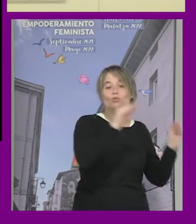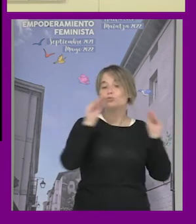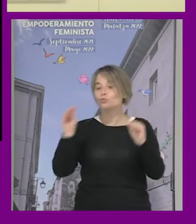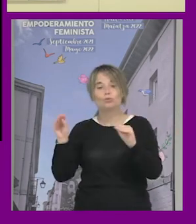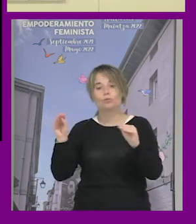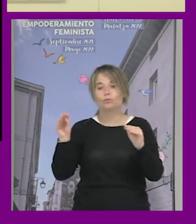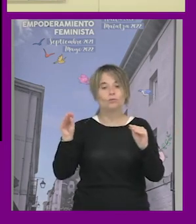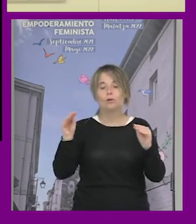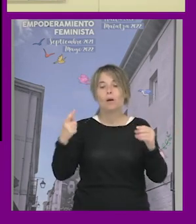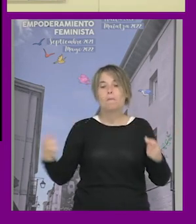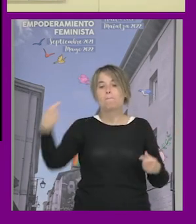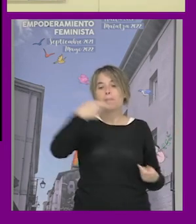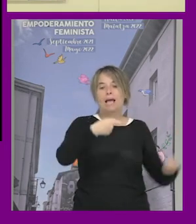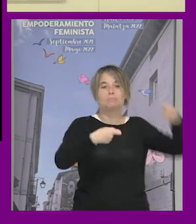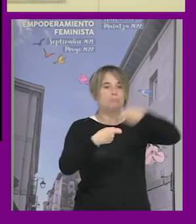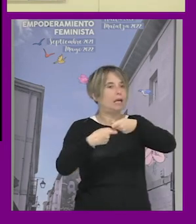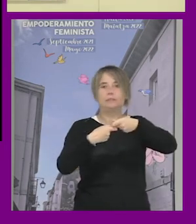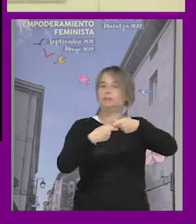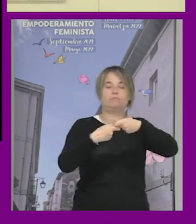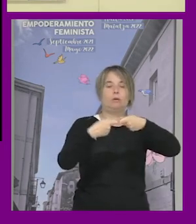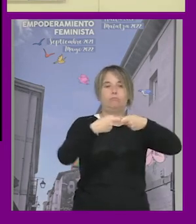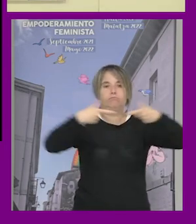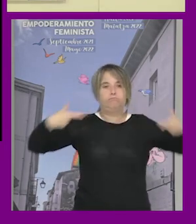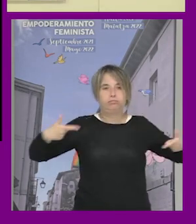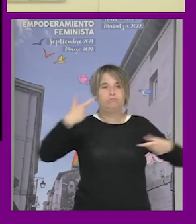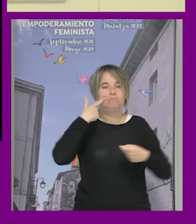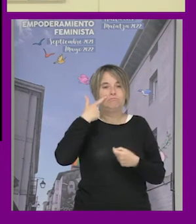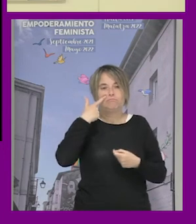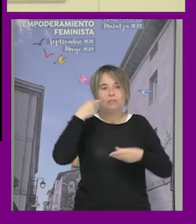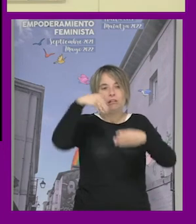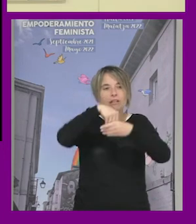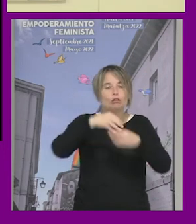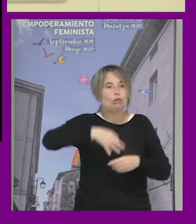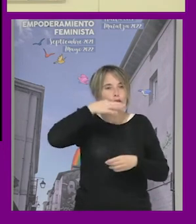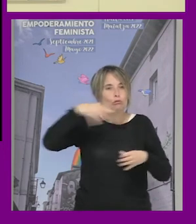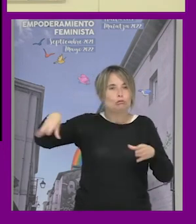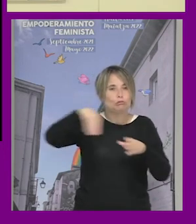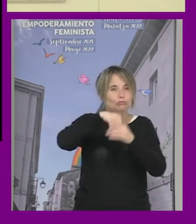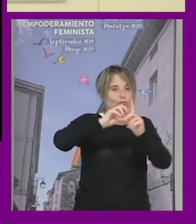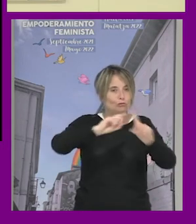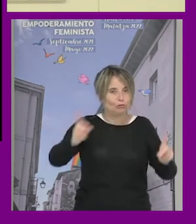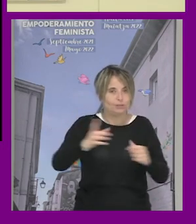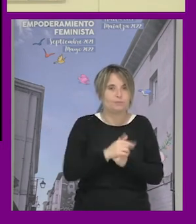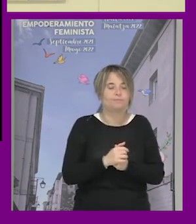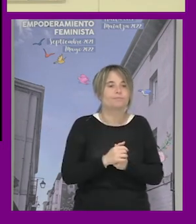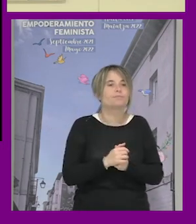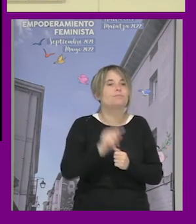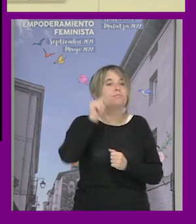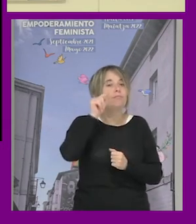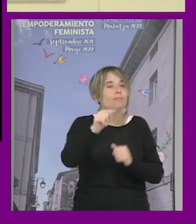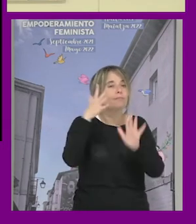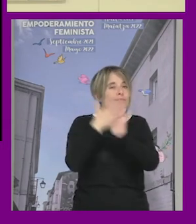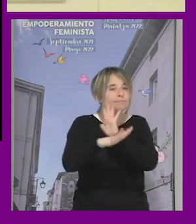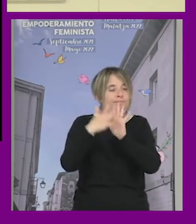resultaba de la suma de estos planteamientos sino que era otra y que no estaba recogida en estos discursos ¿no? y de ahí se deriva esta noción